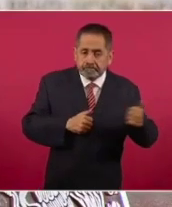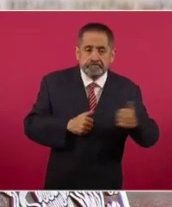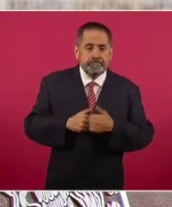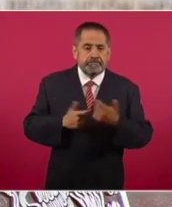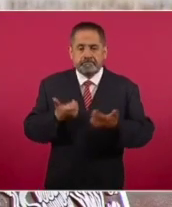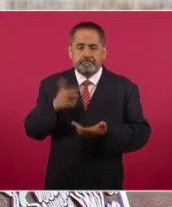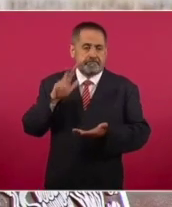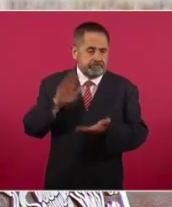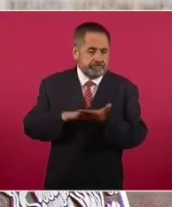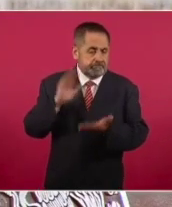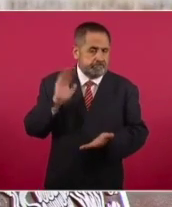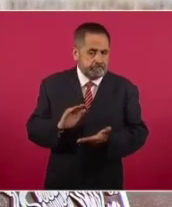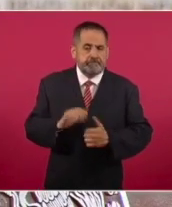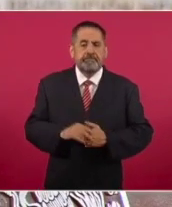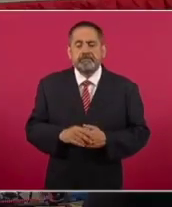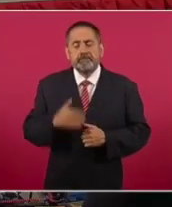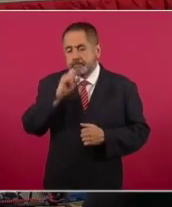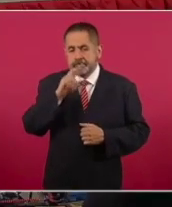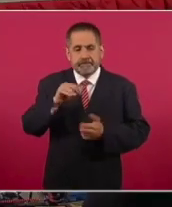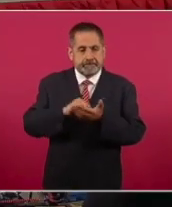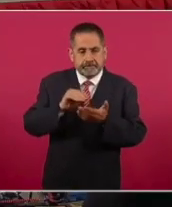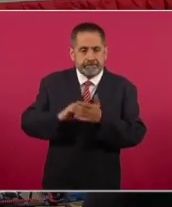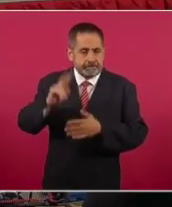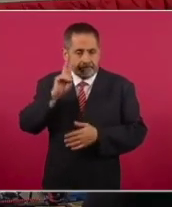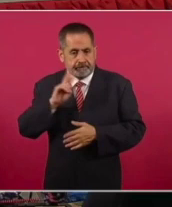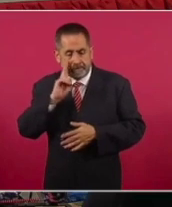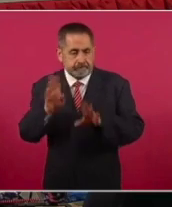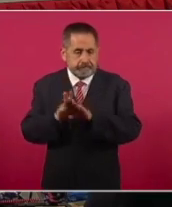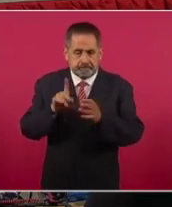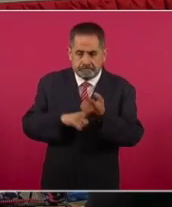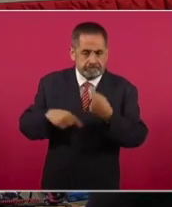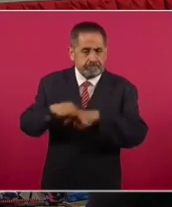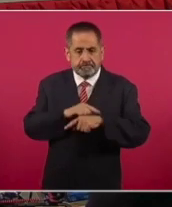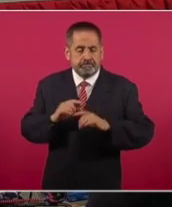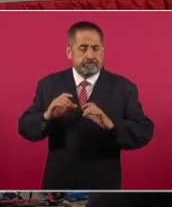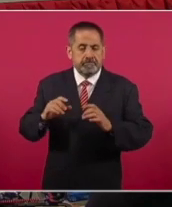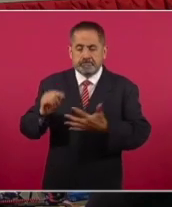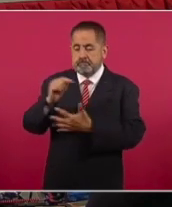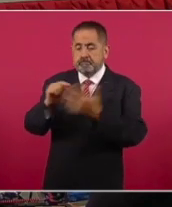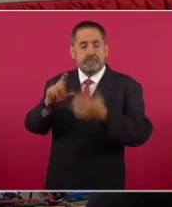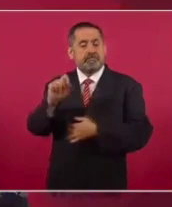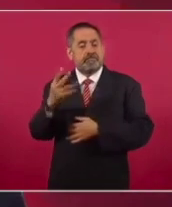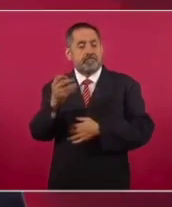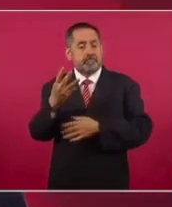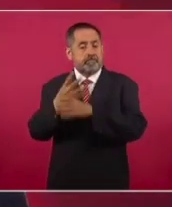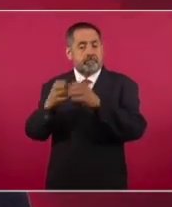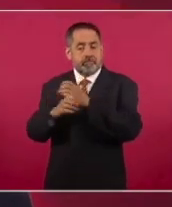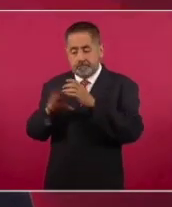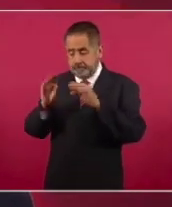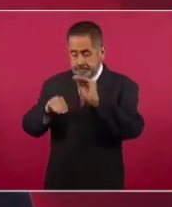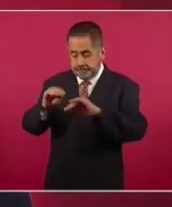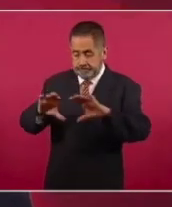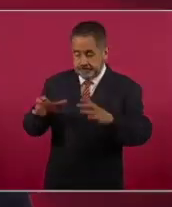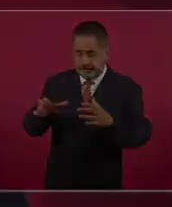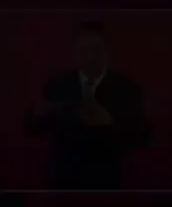y continuar dando el seguimiento a la estabilización de la canasta de 24 productos que está